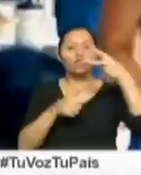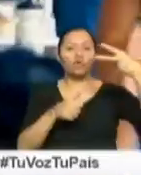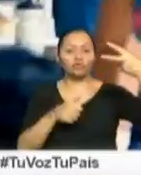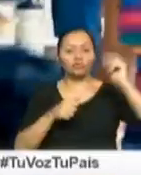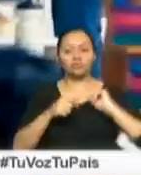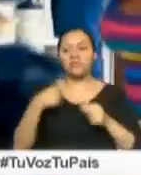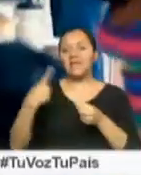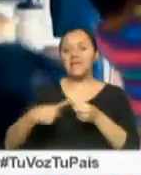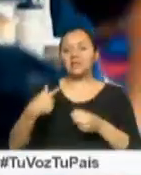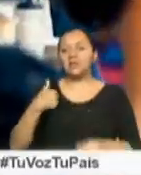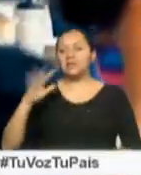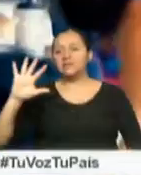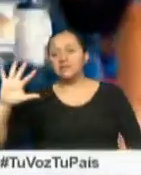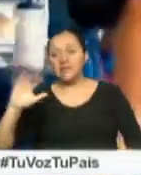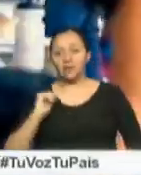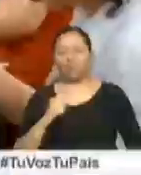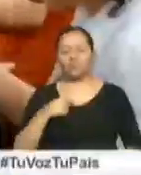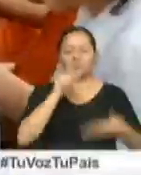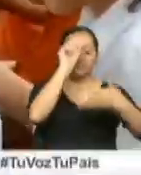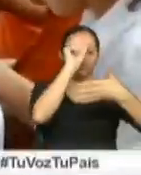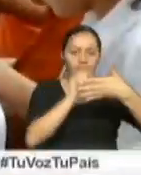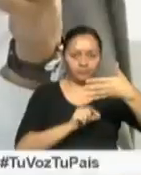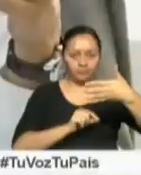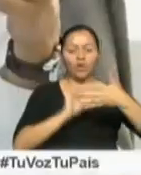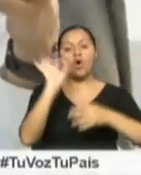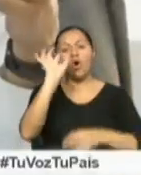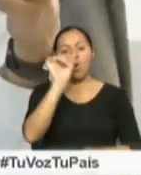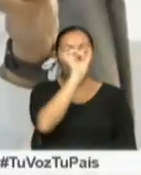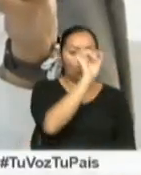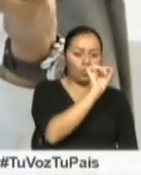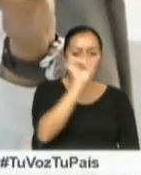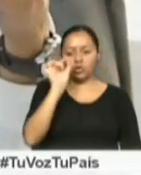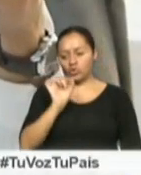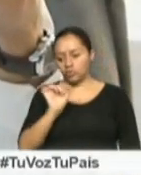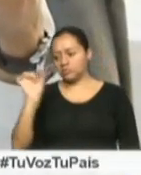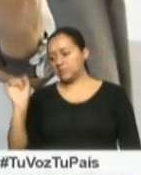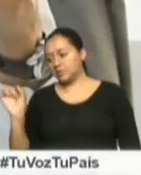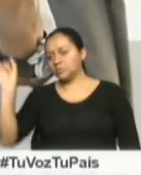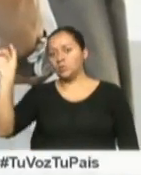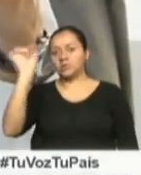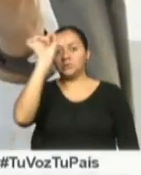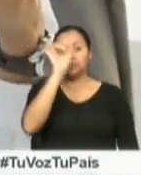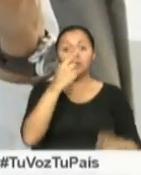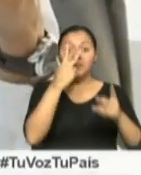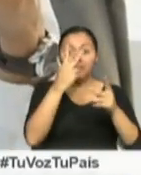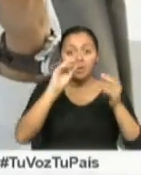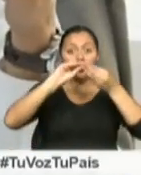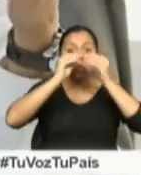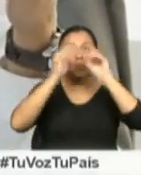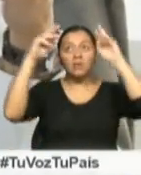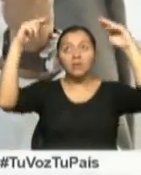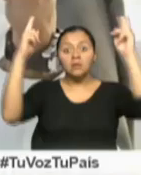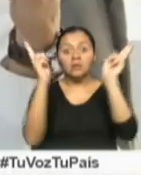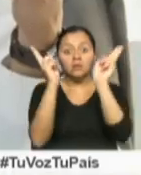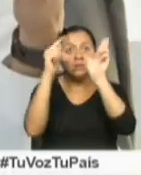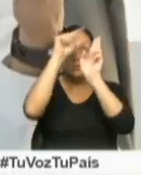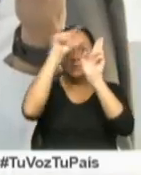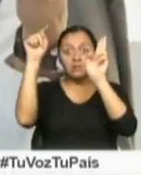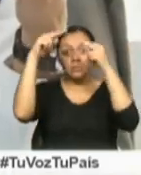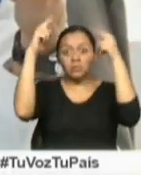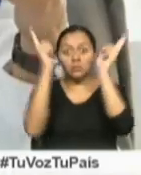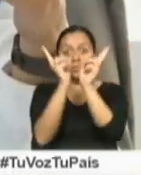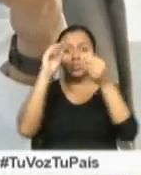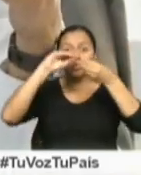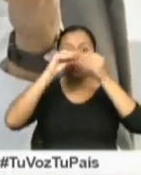tendrán sus dos opciones de voto. En este te doy el caso en el que tengo aquí a cinco opciones de voto. Entonces ya dependerá de la